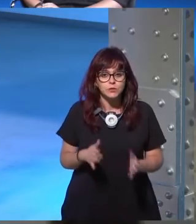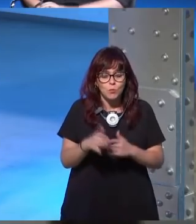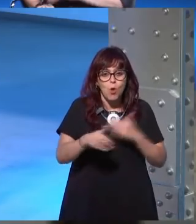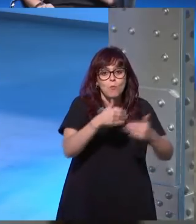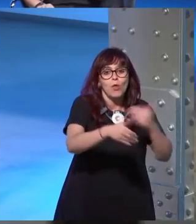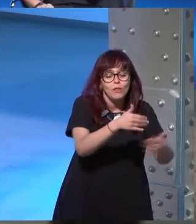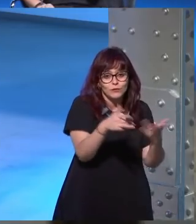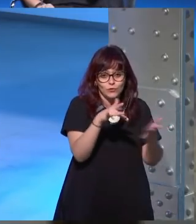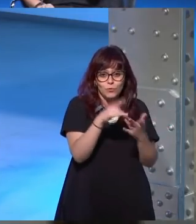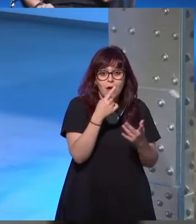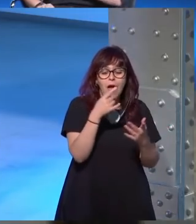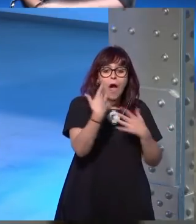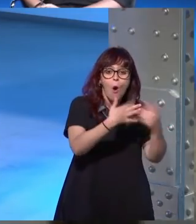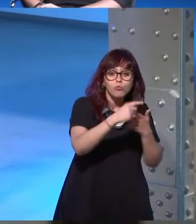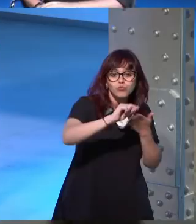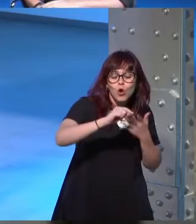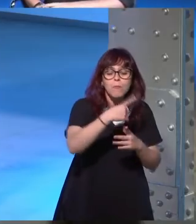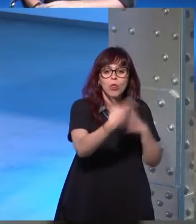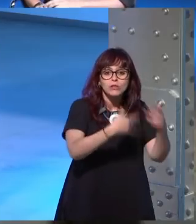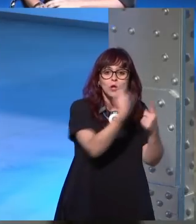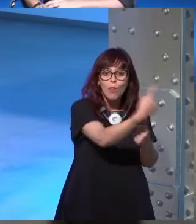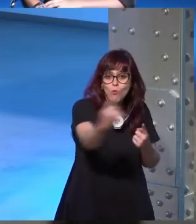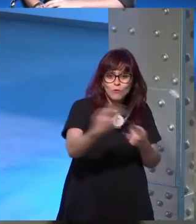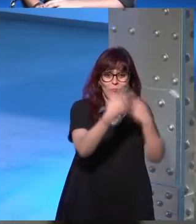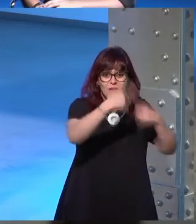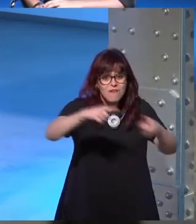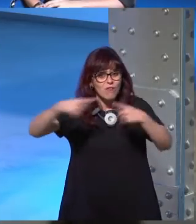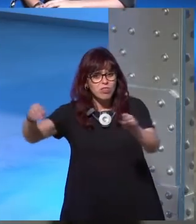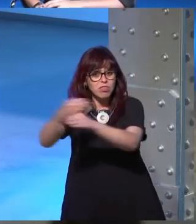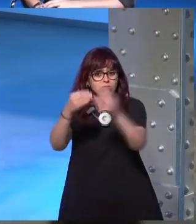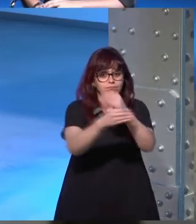que cada autor y autora tiene un proceso distinto